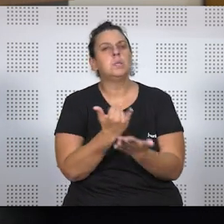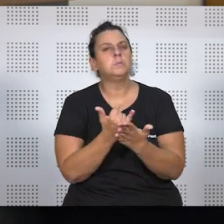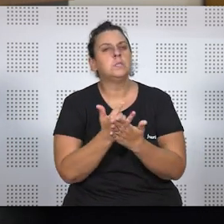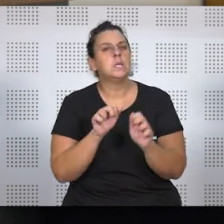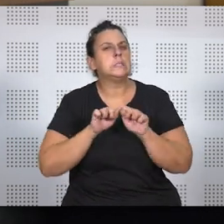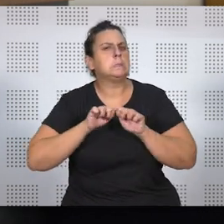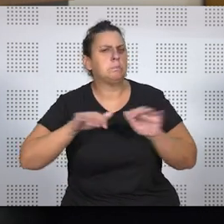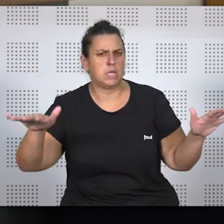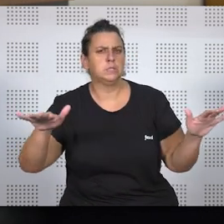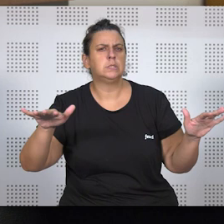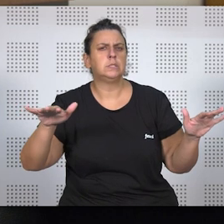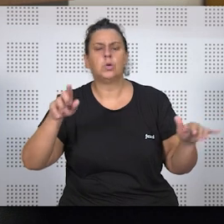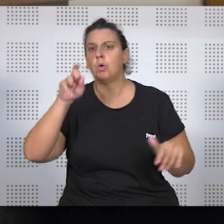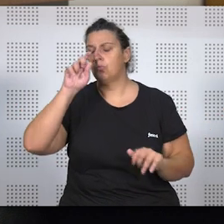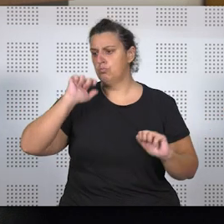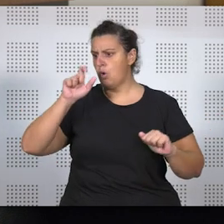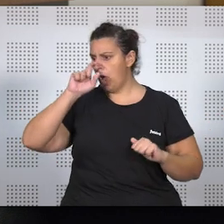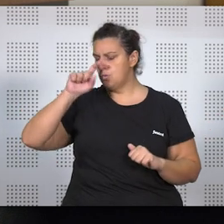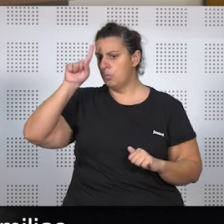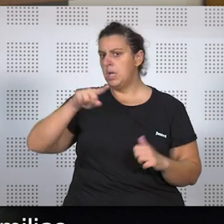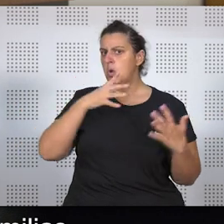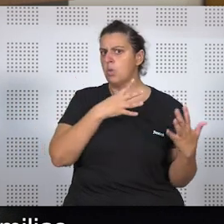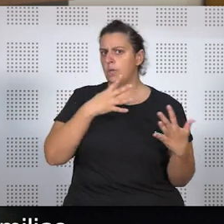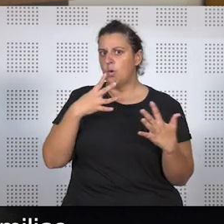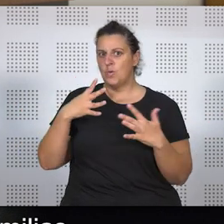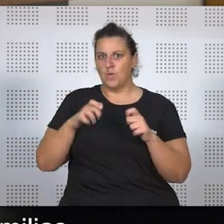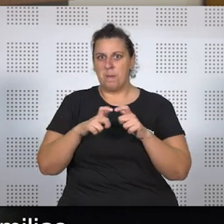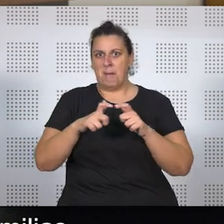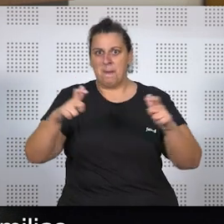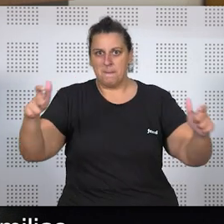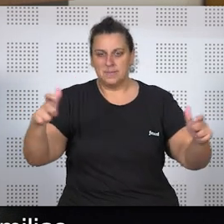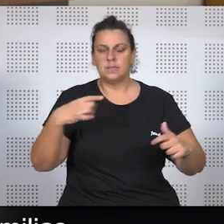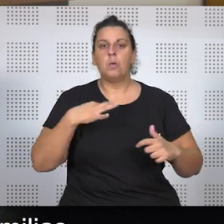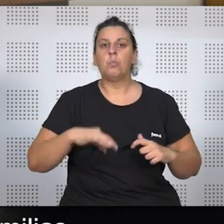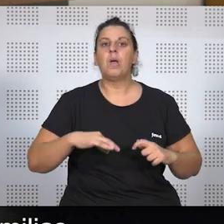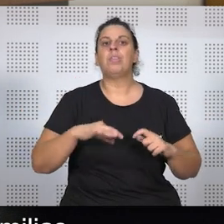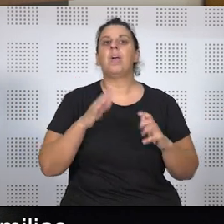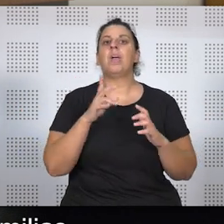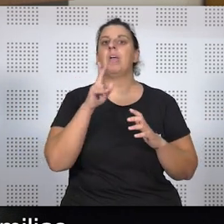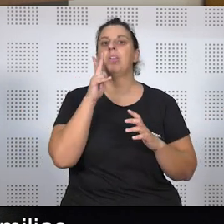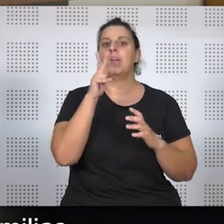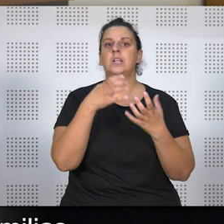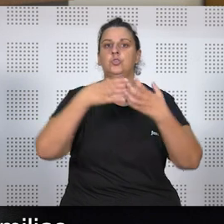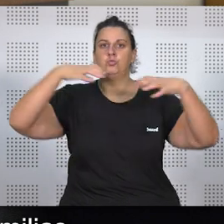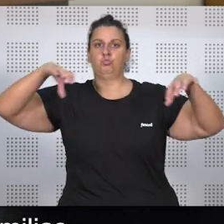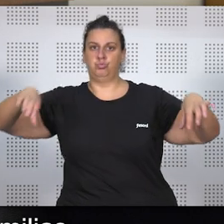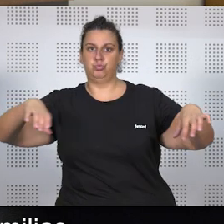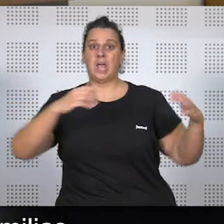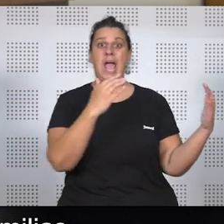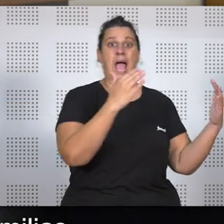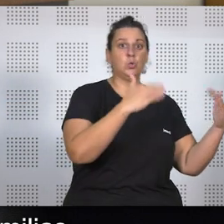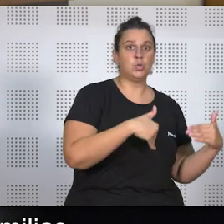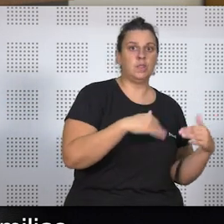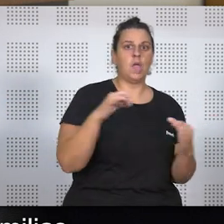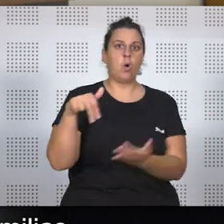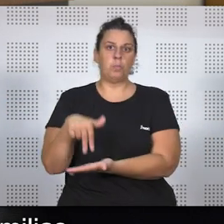gran expansión, sobre todo desde el año 1999. Podríamos clasificar estos derechos en dos grandes familias, los derechos de ausencia y los